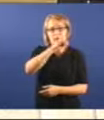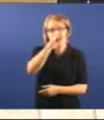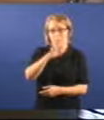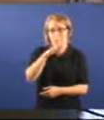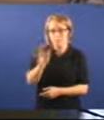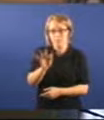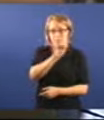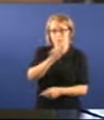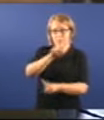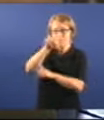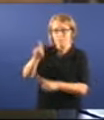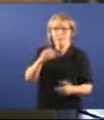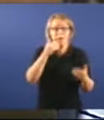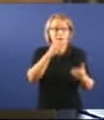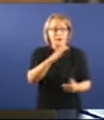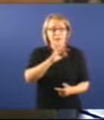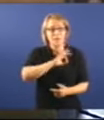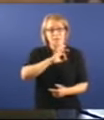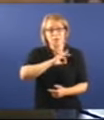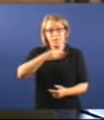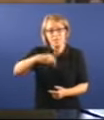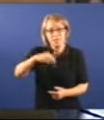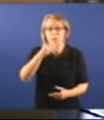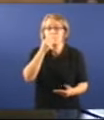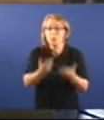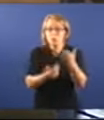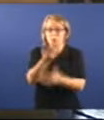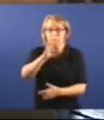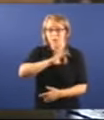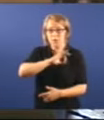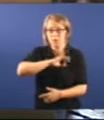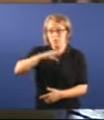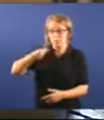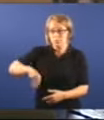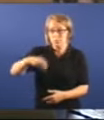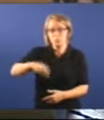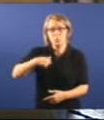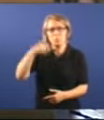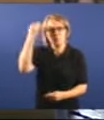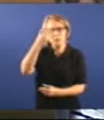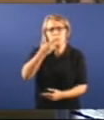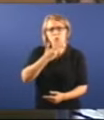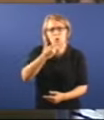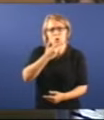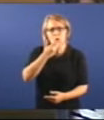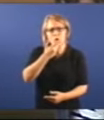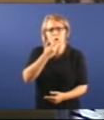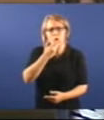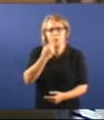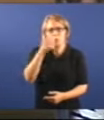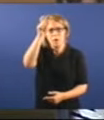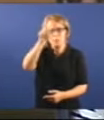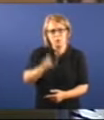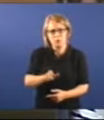Grazas, senhora presidenta. Bós días. Señor presidente, supoño coñece un grande constitucionalista,